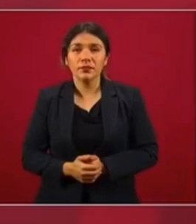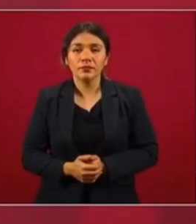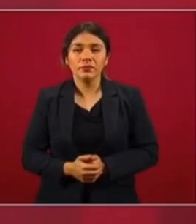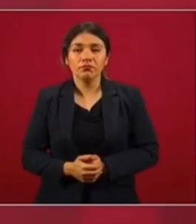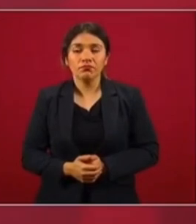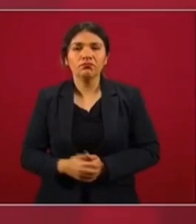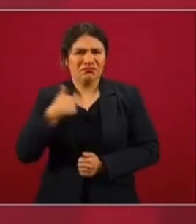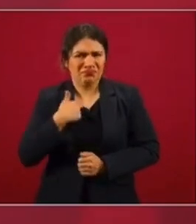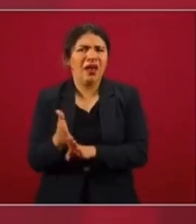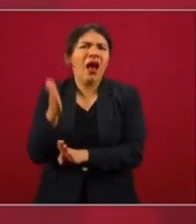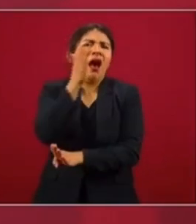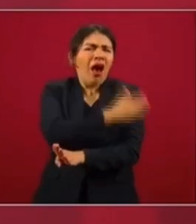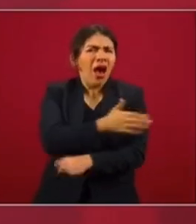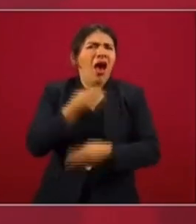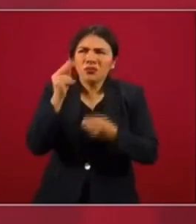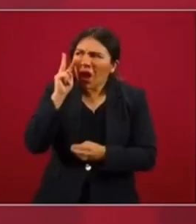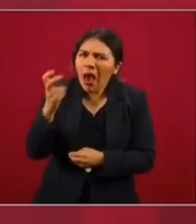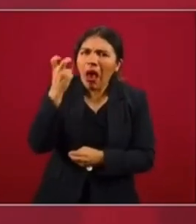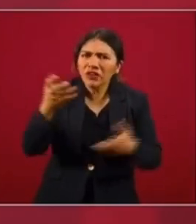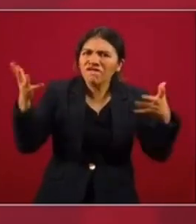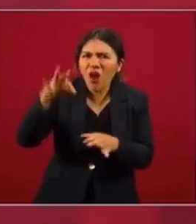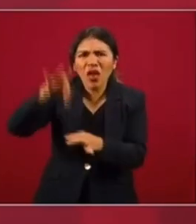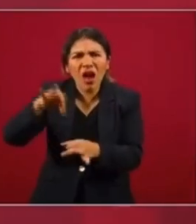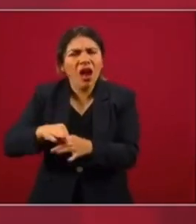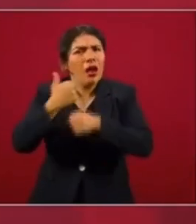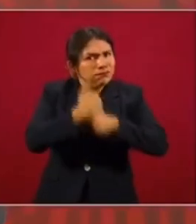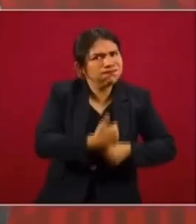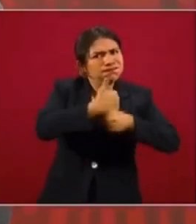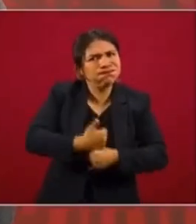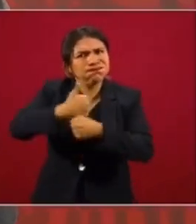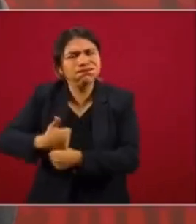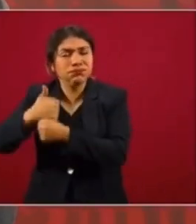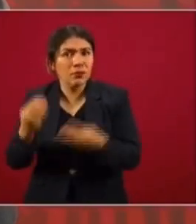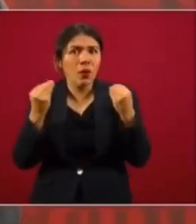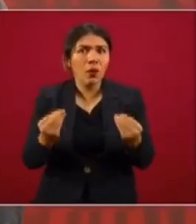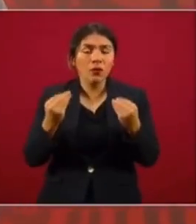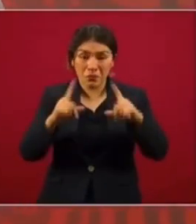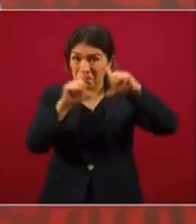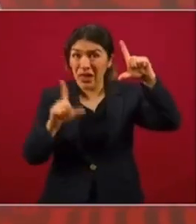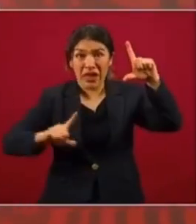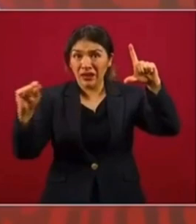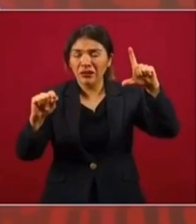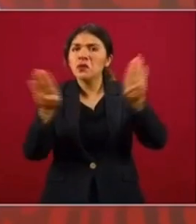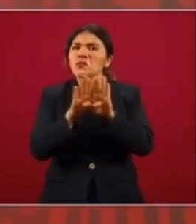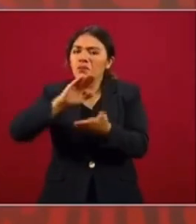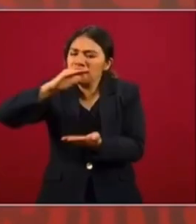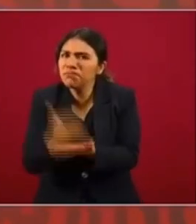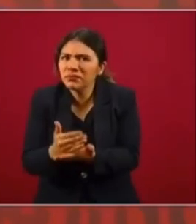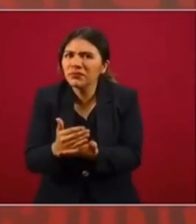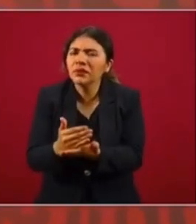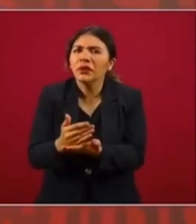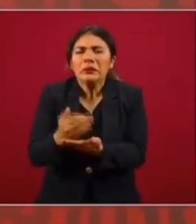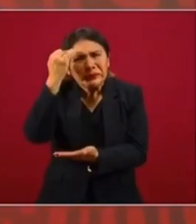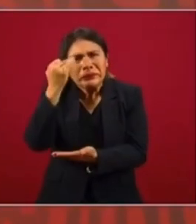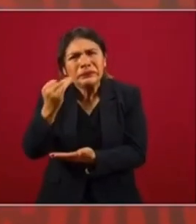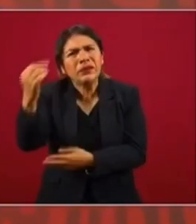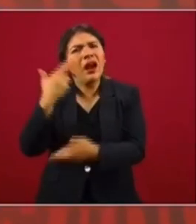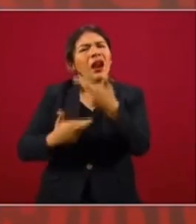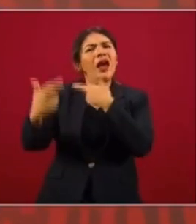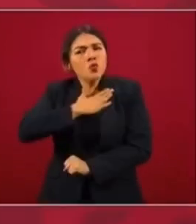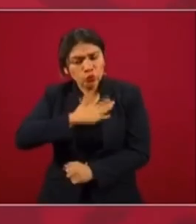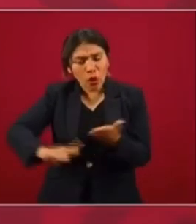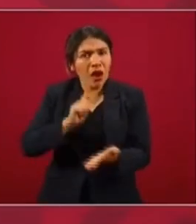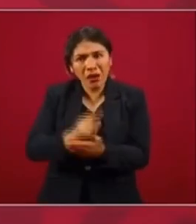Nosotros padecimos mucho por el fraude electoral. El país se estancó y retrocedió por la